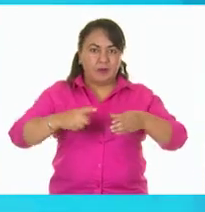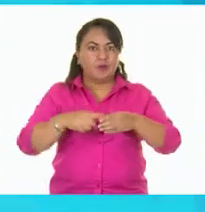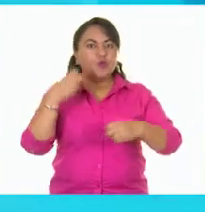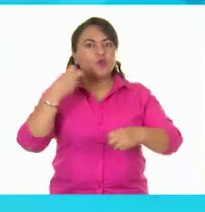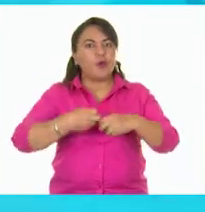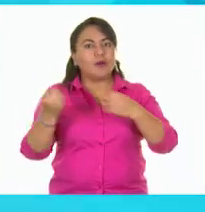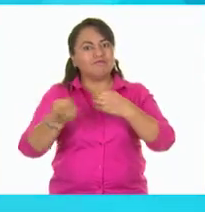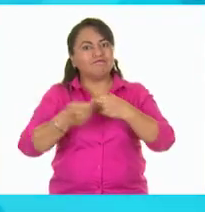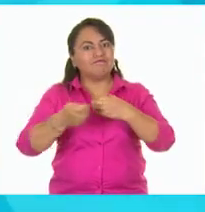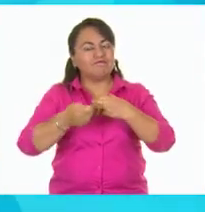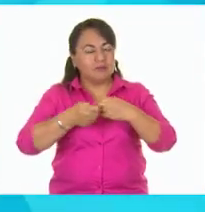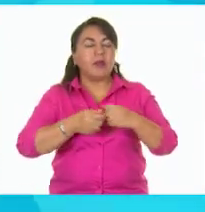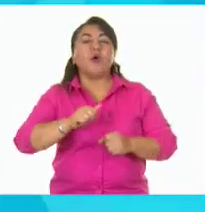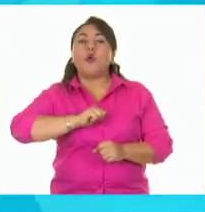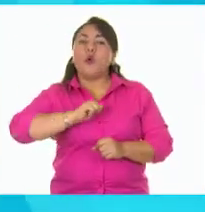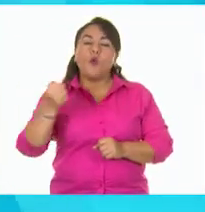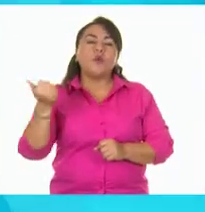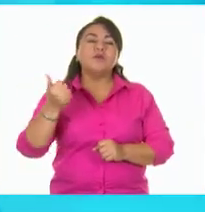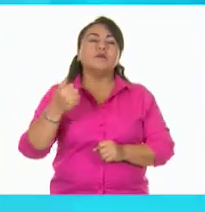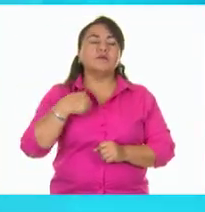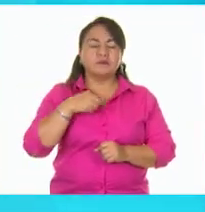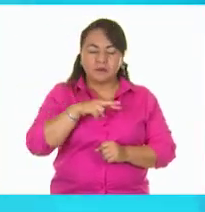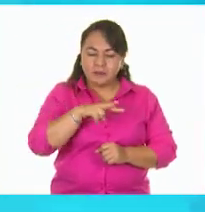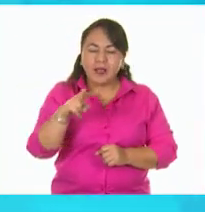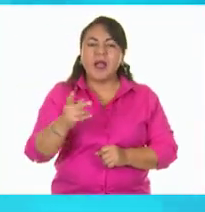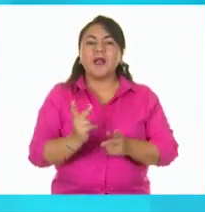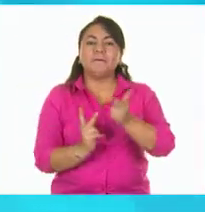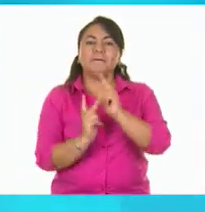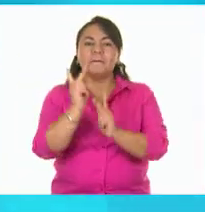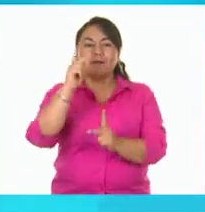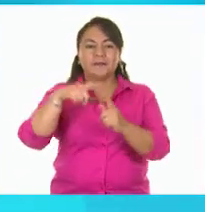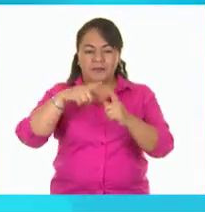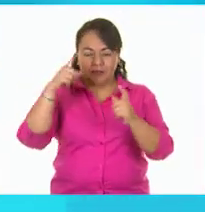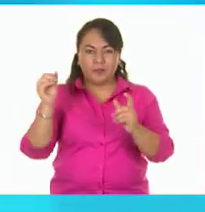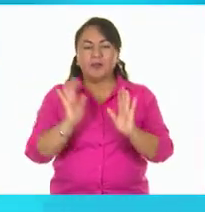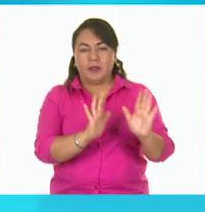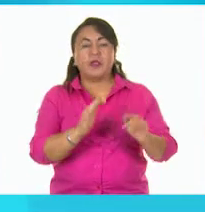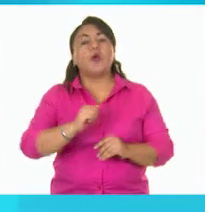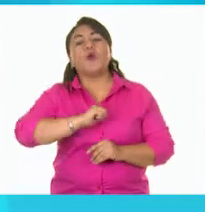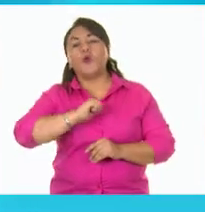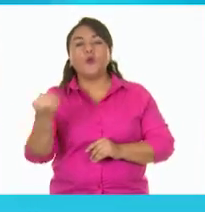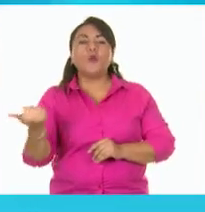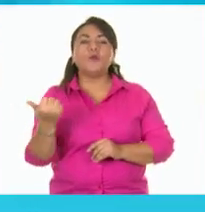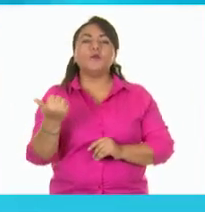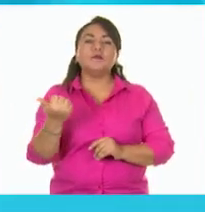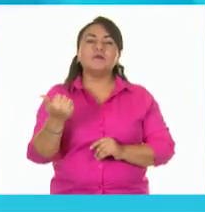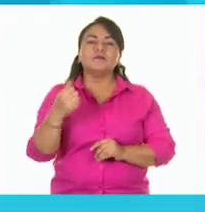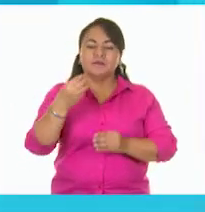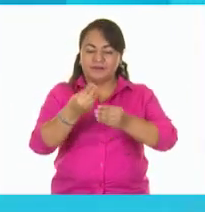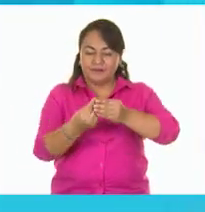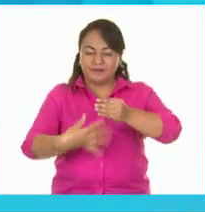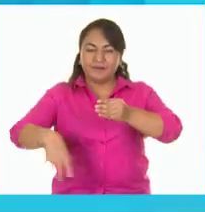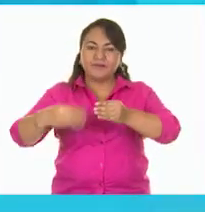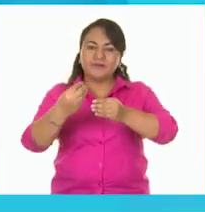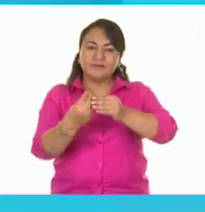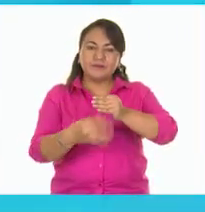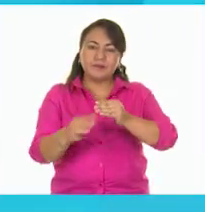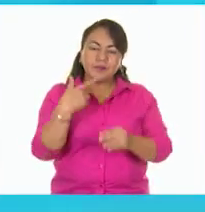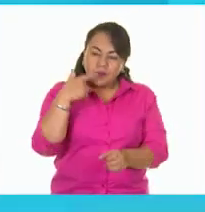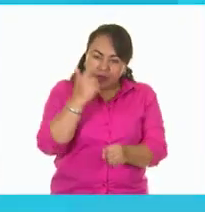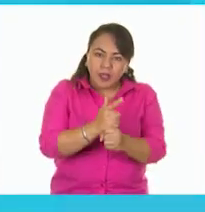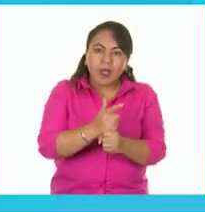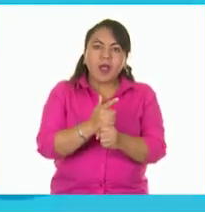y otro la maceta donde mi mamá tiene una linda planta. Por otro lado el estado líquido lo puedo identificar